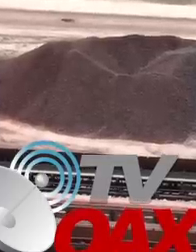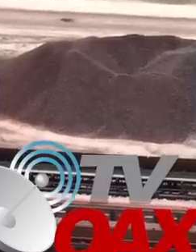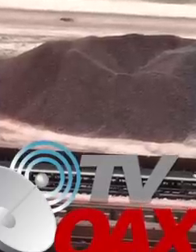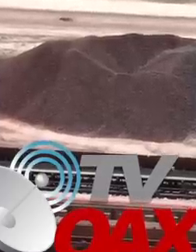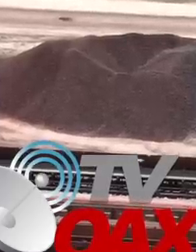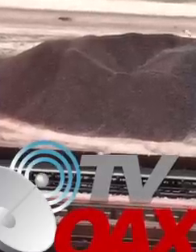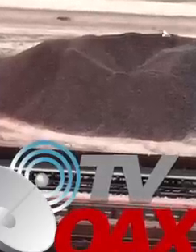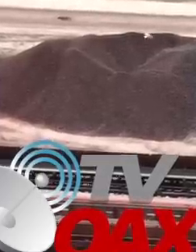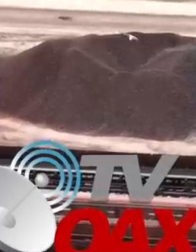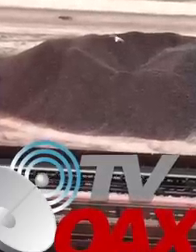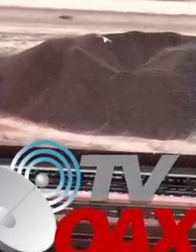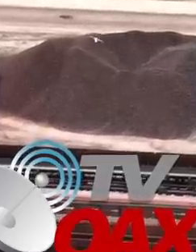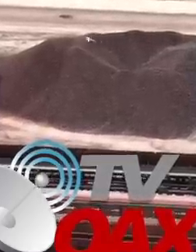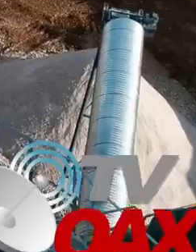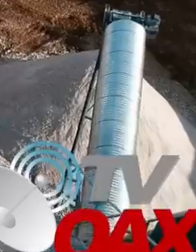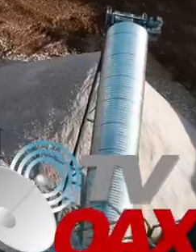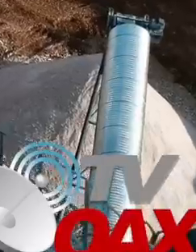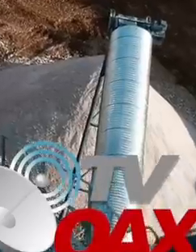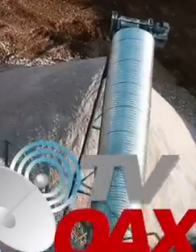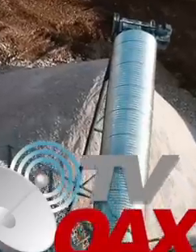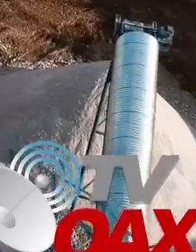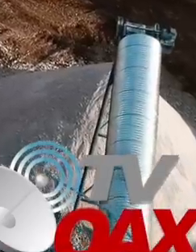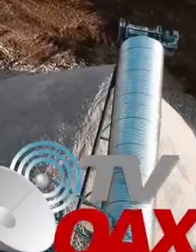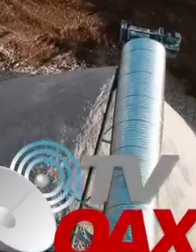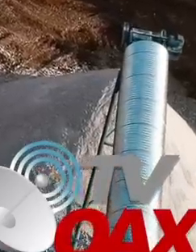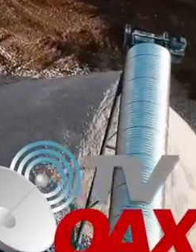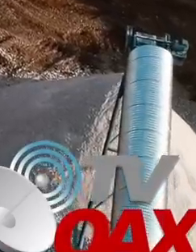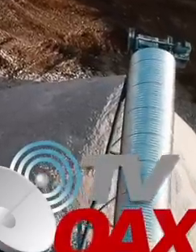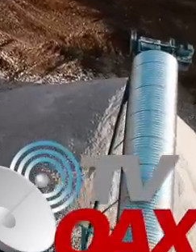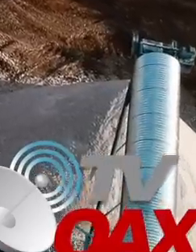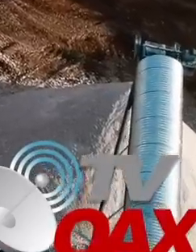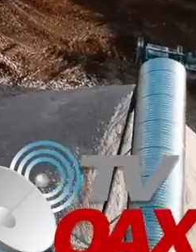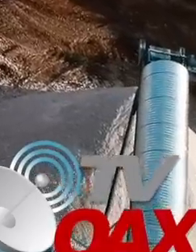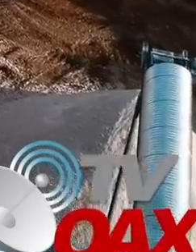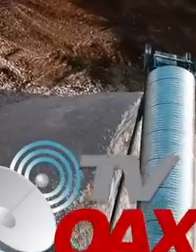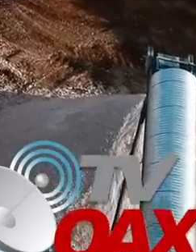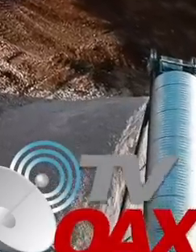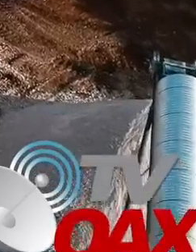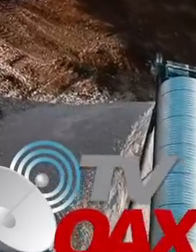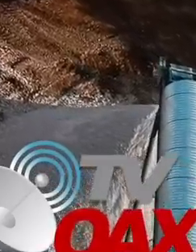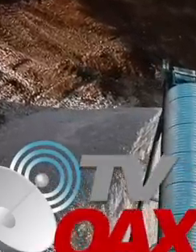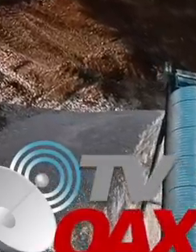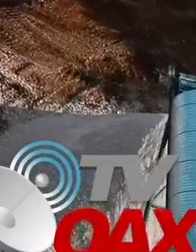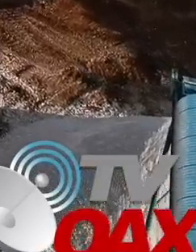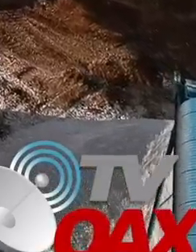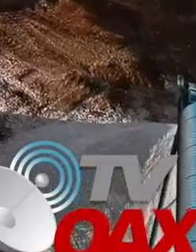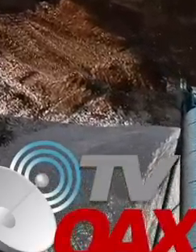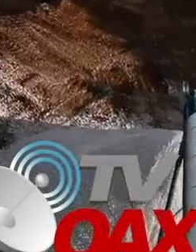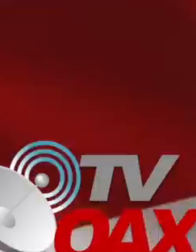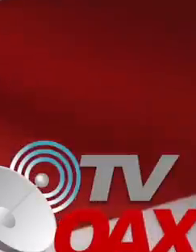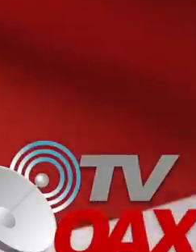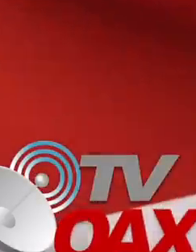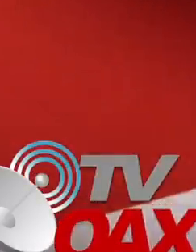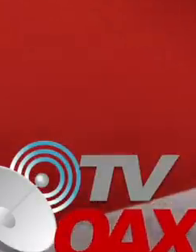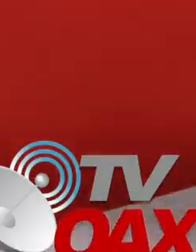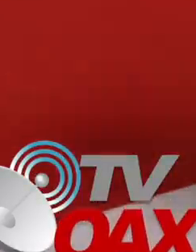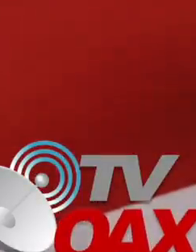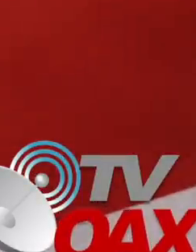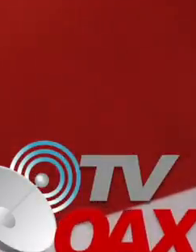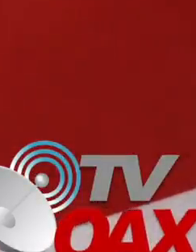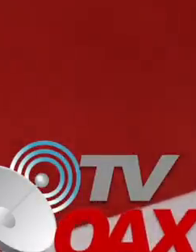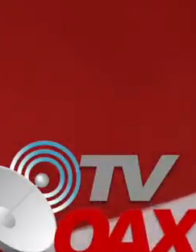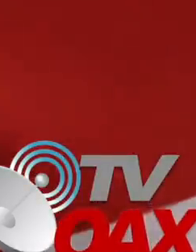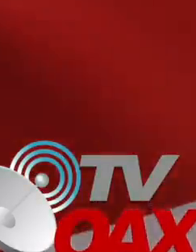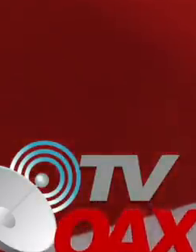gobierno de México para seguir sacando los materiales petreos de México y exportarlo a la Unión Americana.